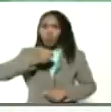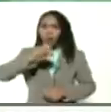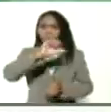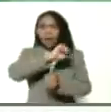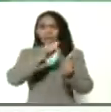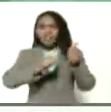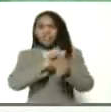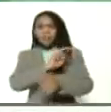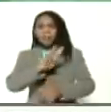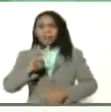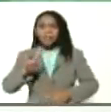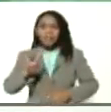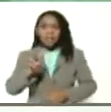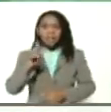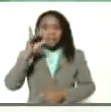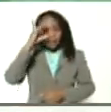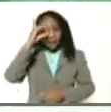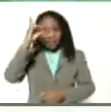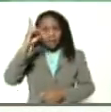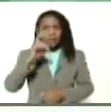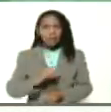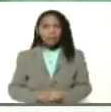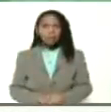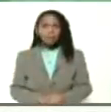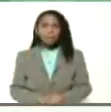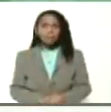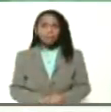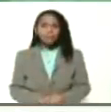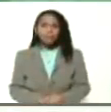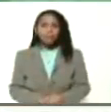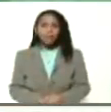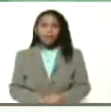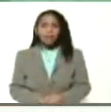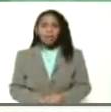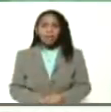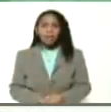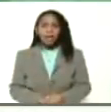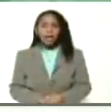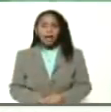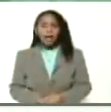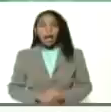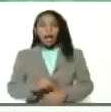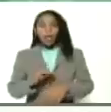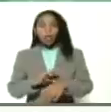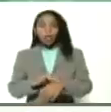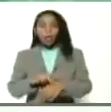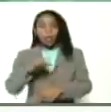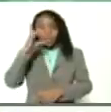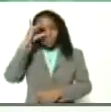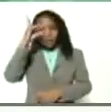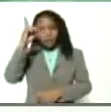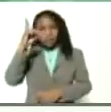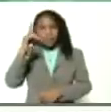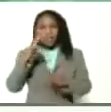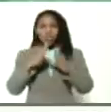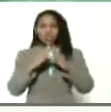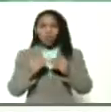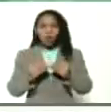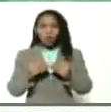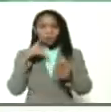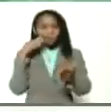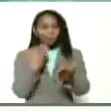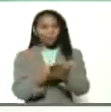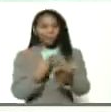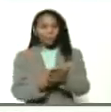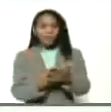vicepresidenta ejecutiva Delcy Rodríguez la doctora Delcy Rodríguez puso todo en su lugar con pruebas en la mano